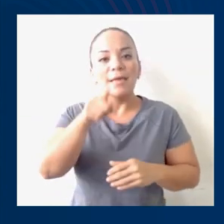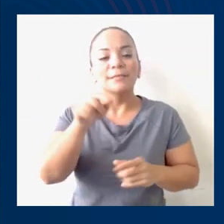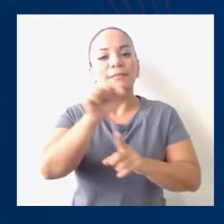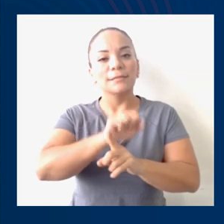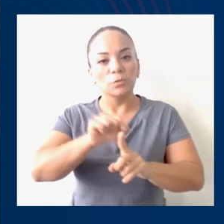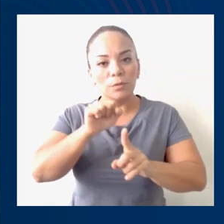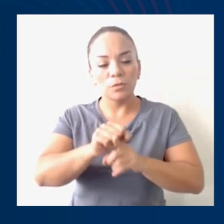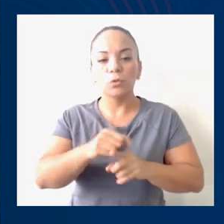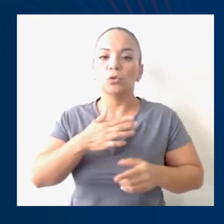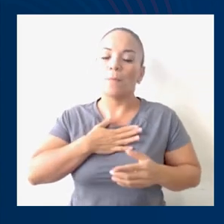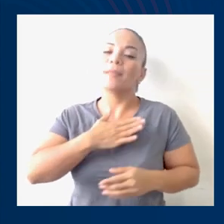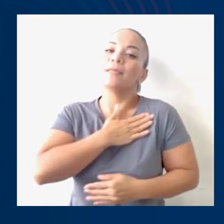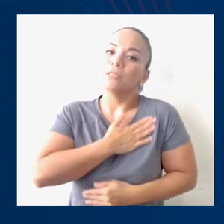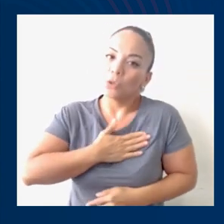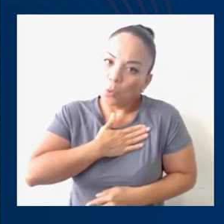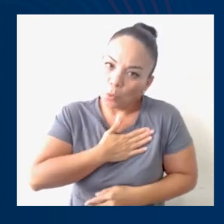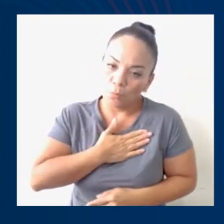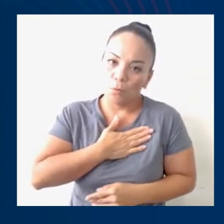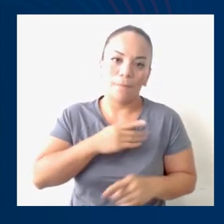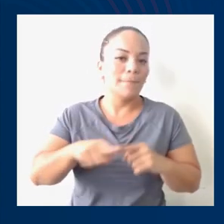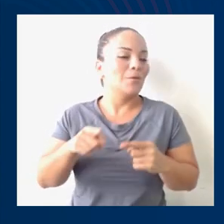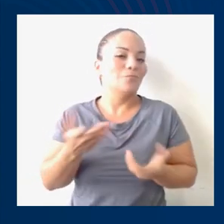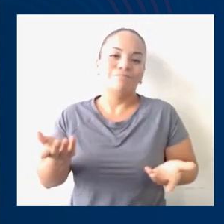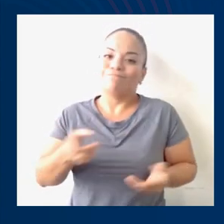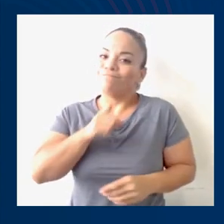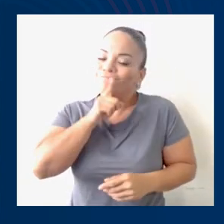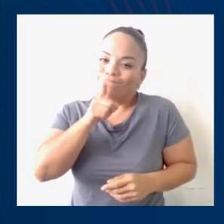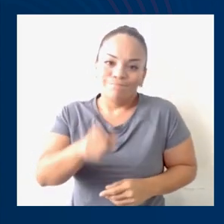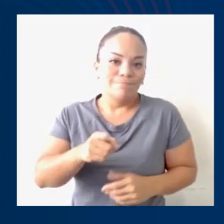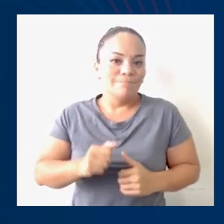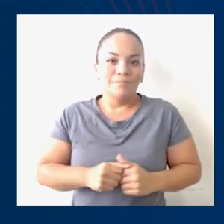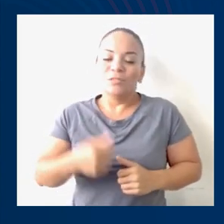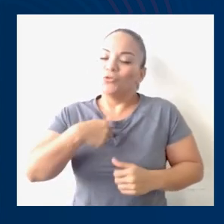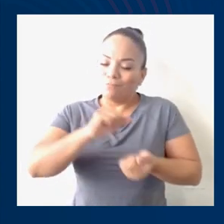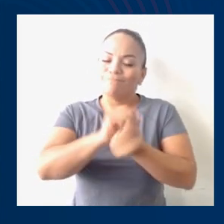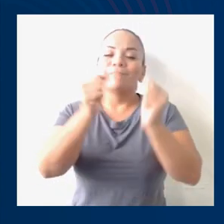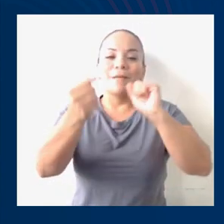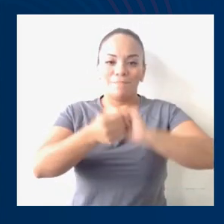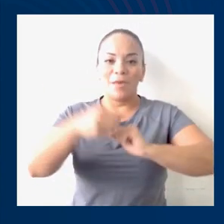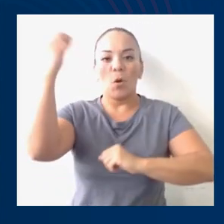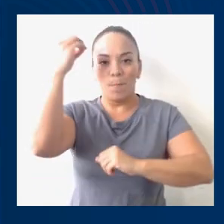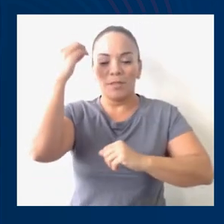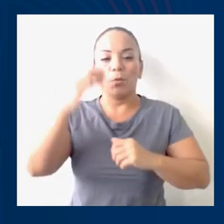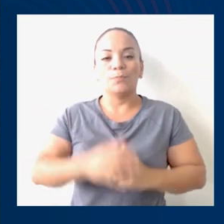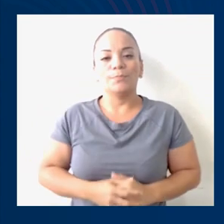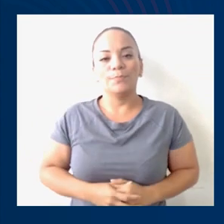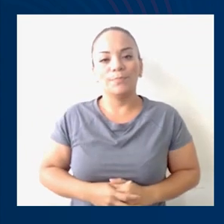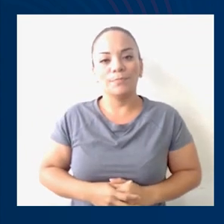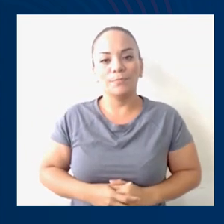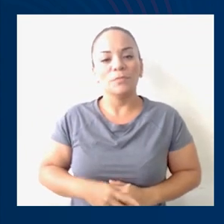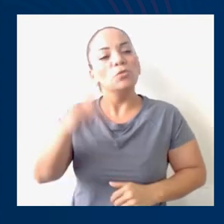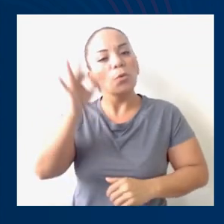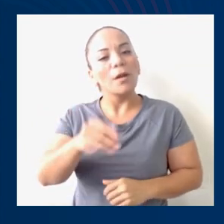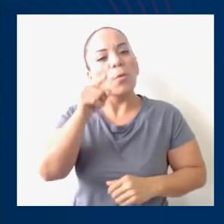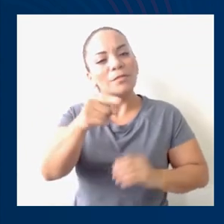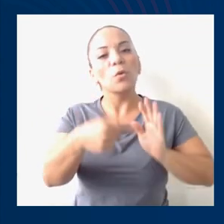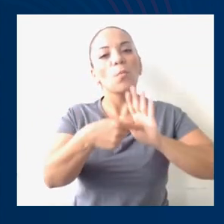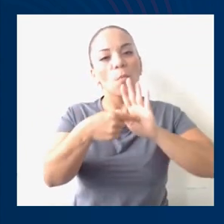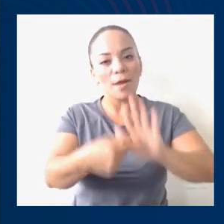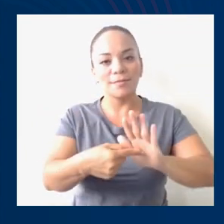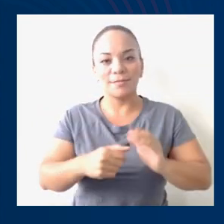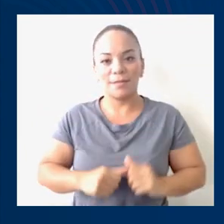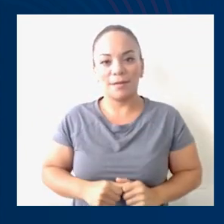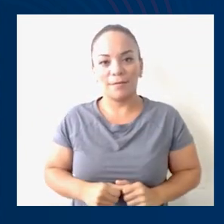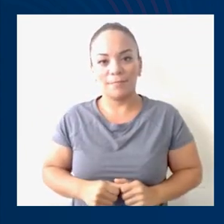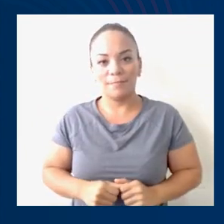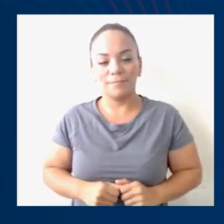Y en este caso, me disculpo, pero sinceramente les digo, cambié de opinión. Y creo